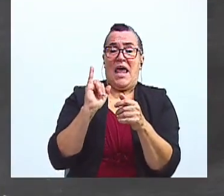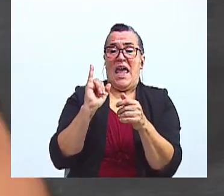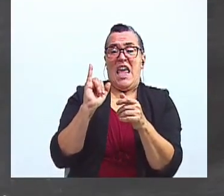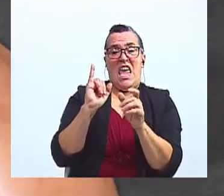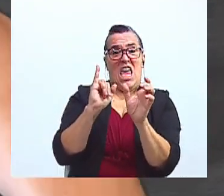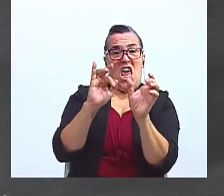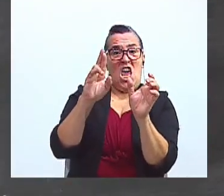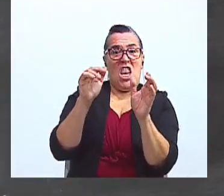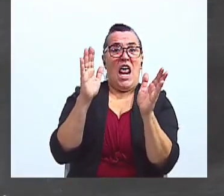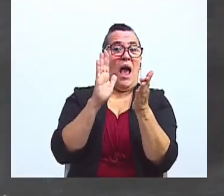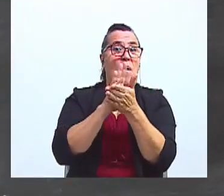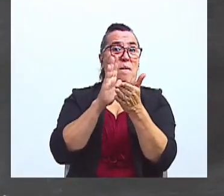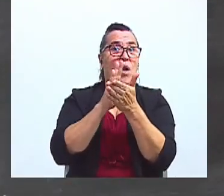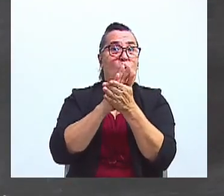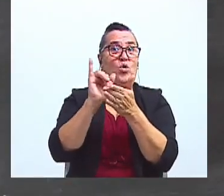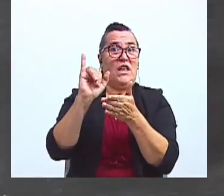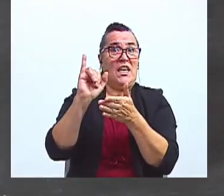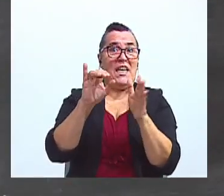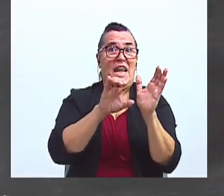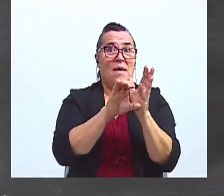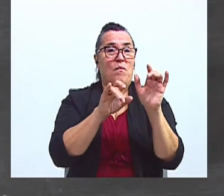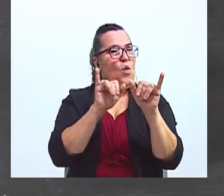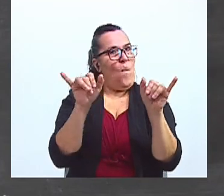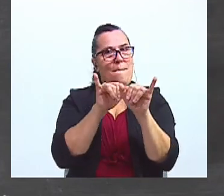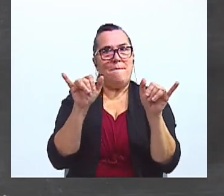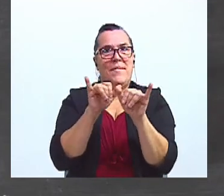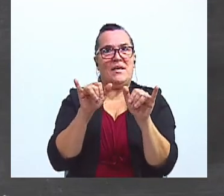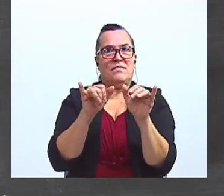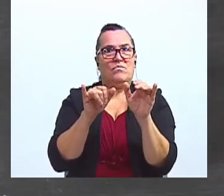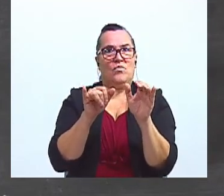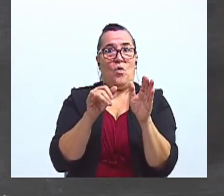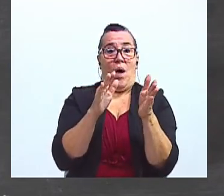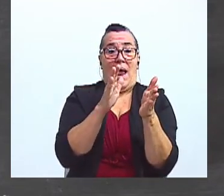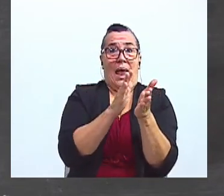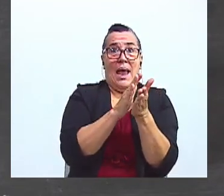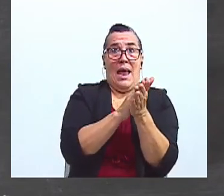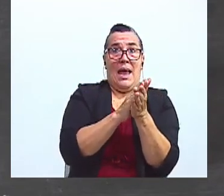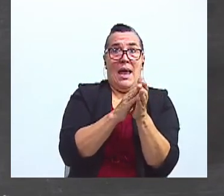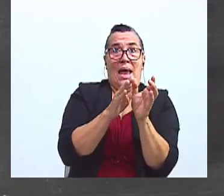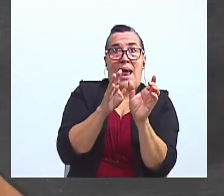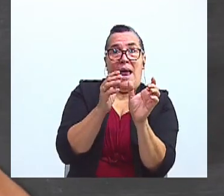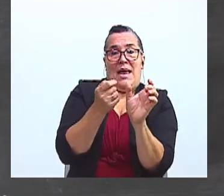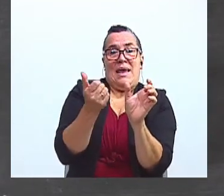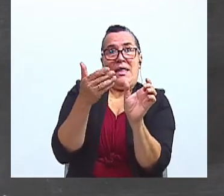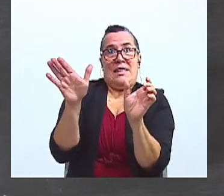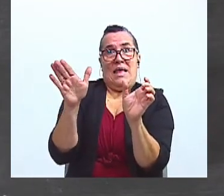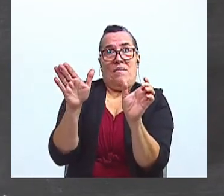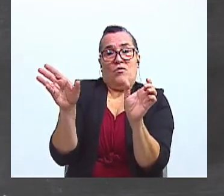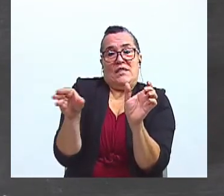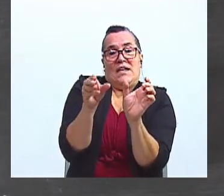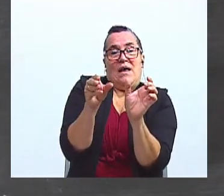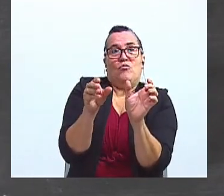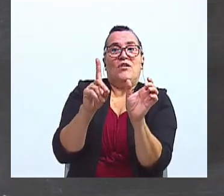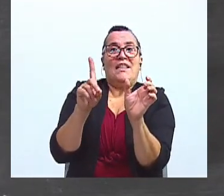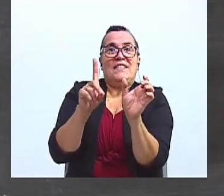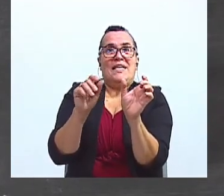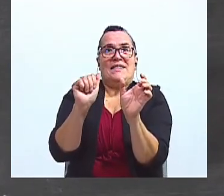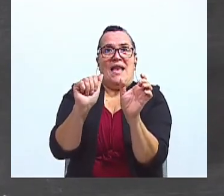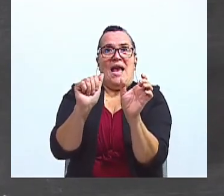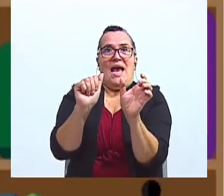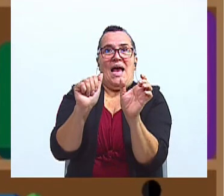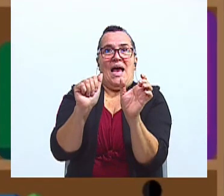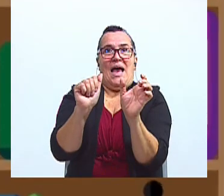ejemplo, por dir, hacemos la misma, el mismo método. Agregamos a la raíz una desinencia, por ejemplo,